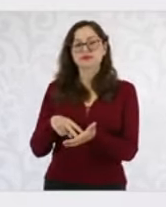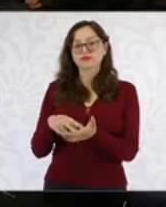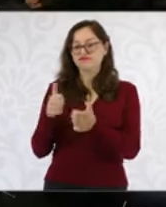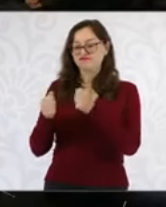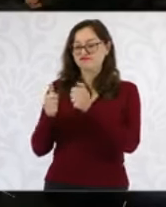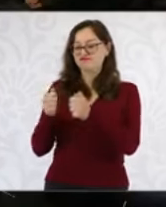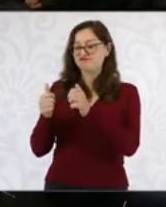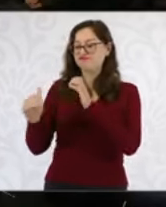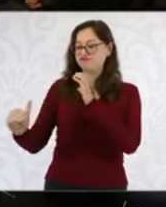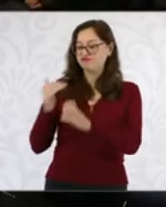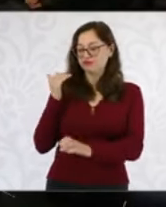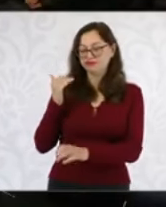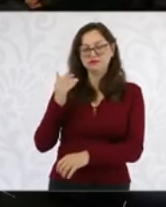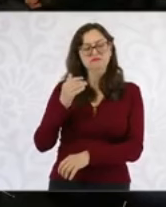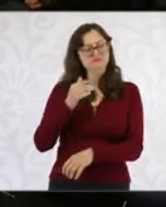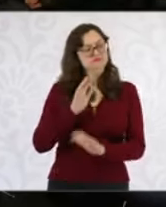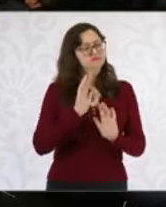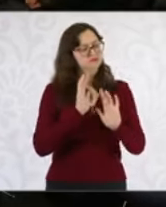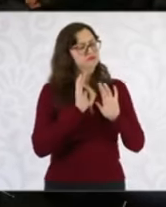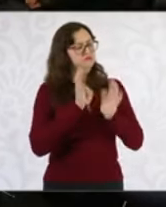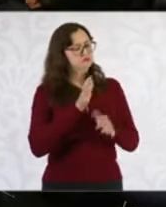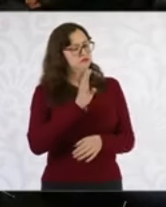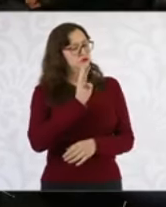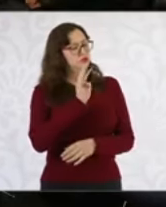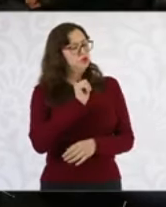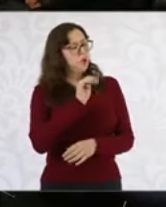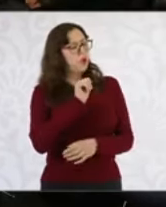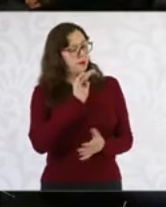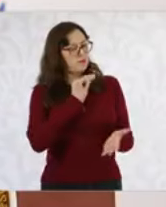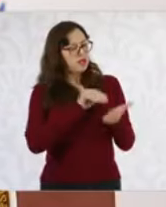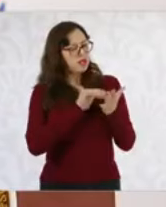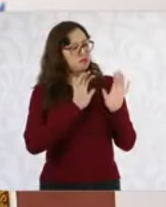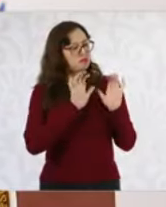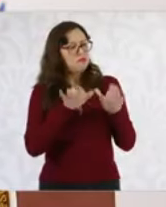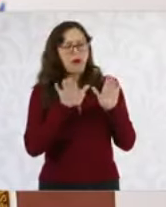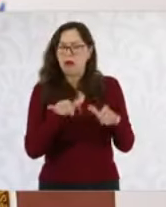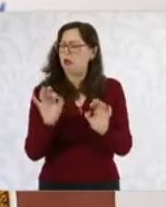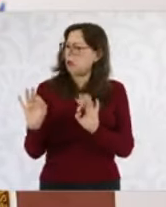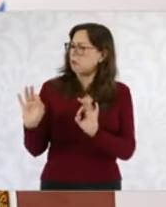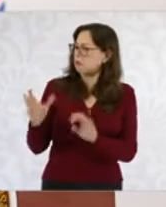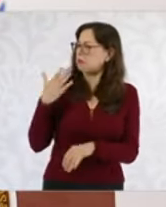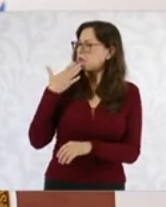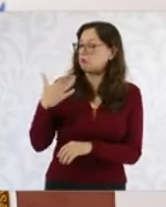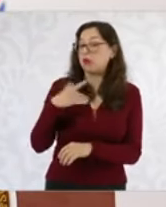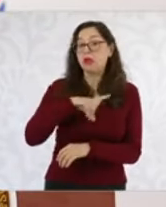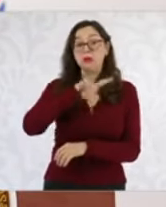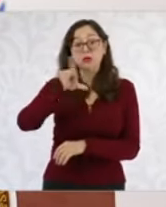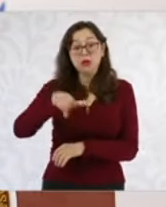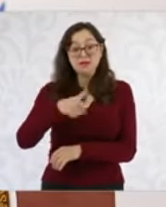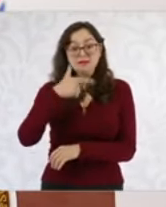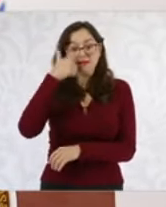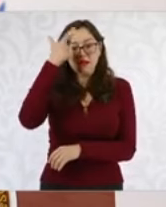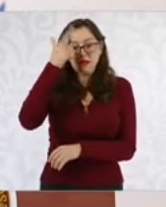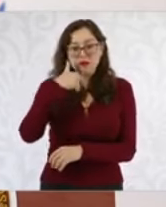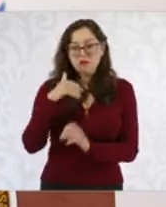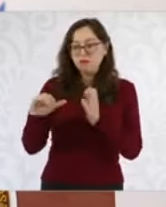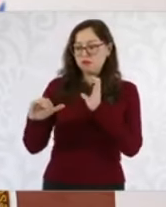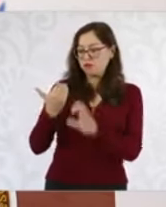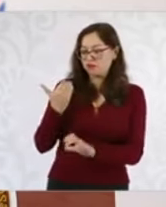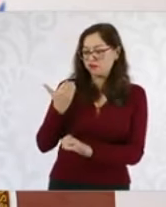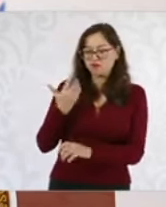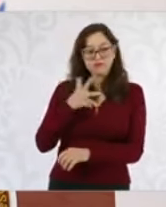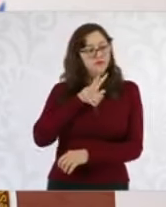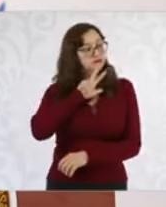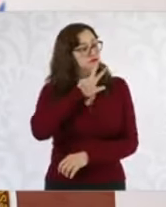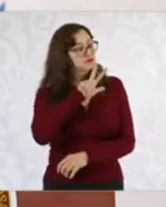mensaje de que eran 9 mil y un poquito, y en la noche me enviaron el mensaje de que más de